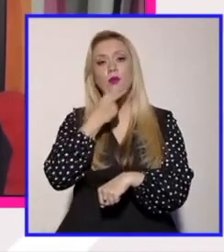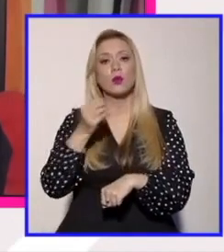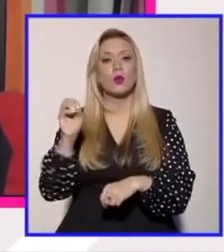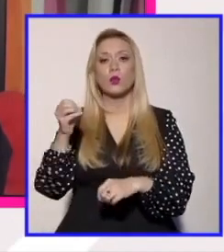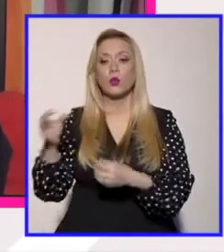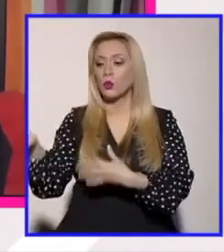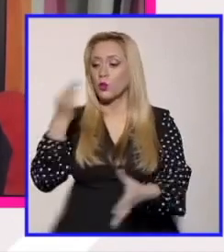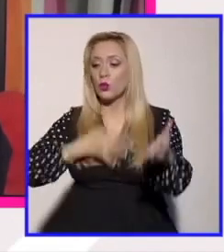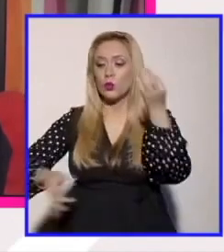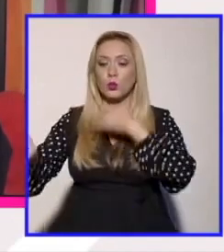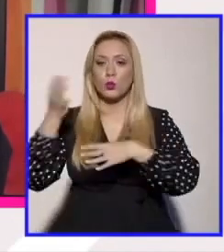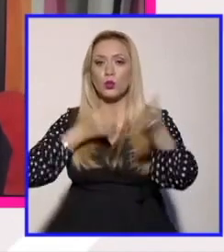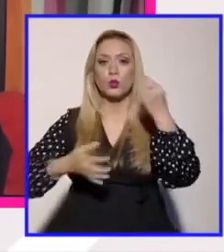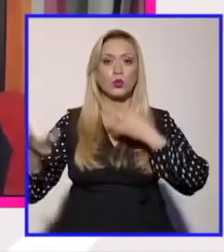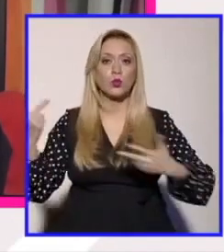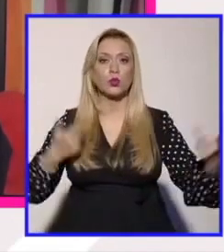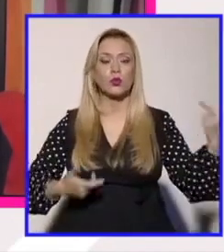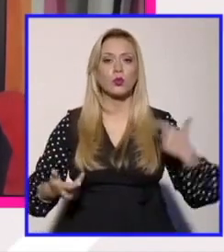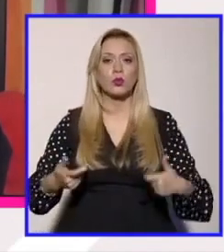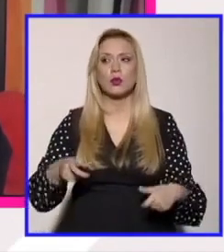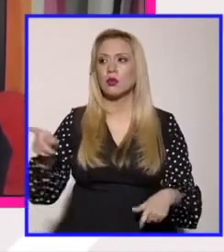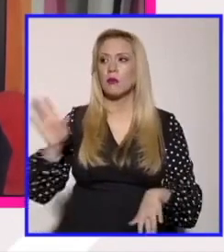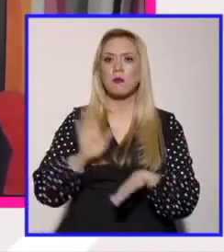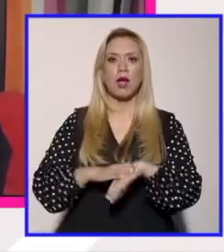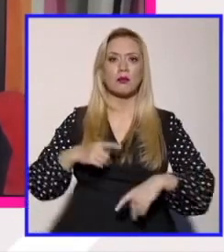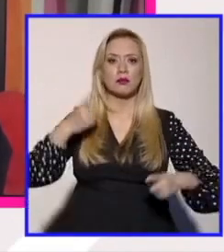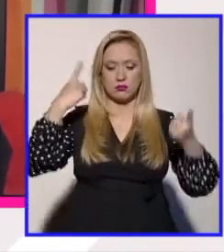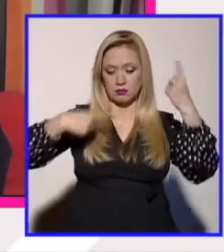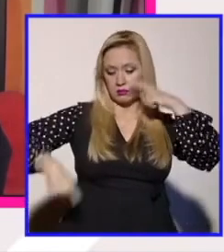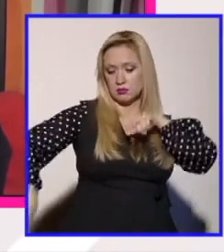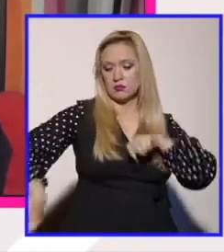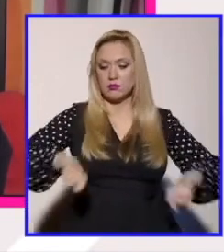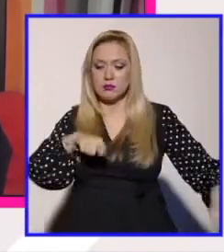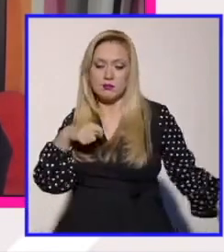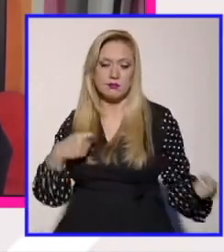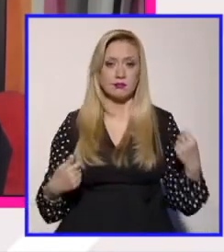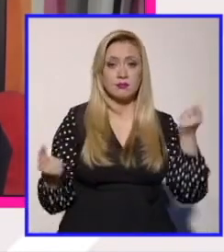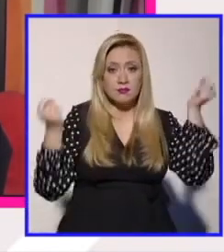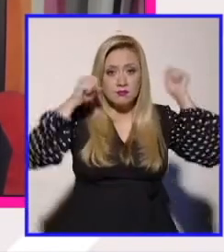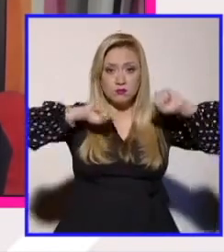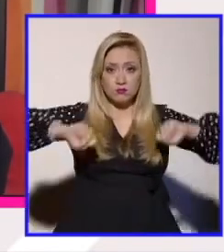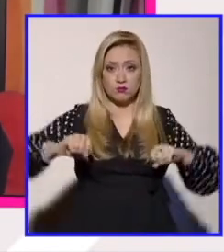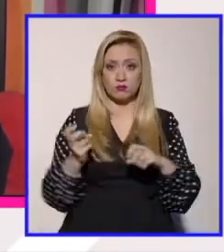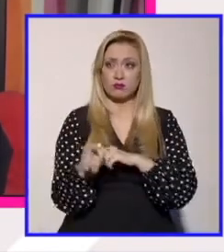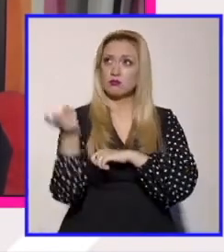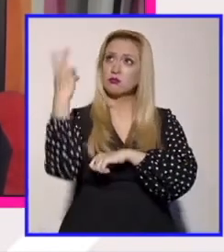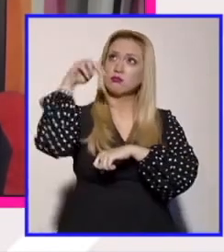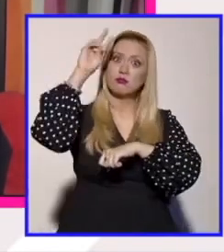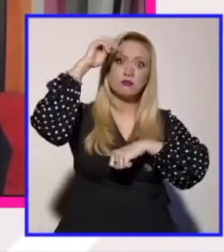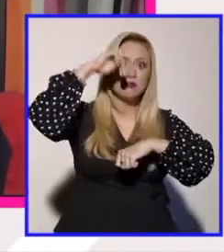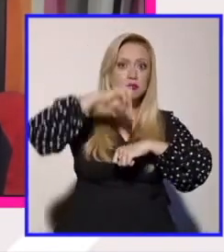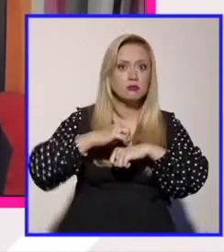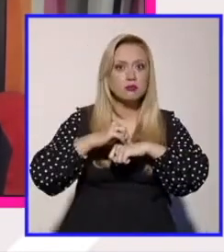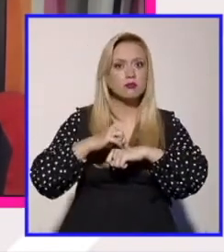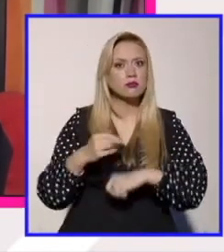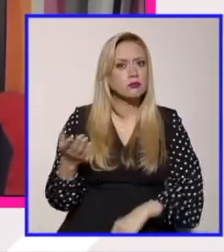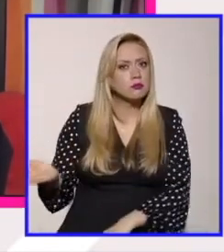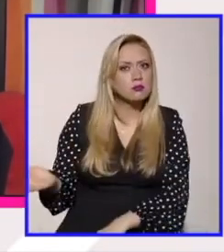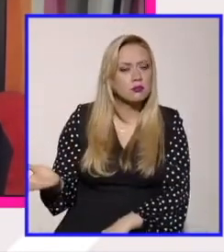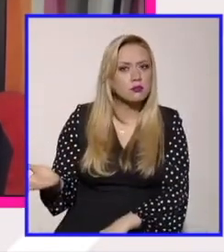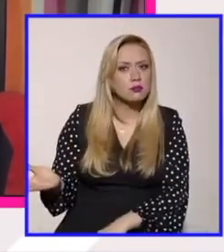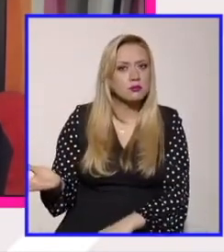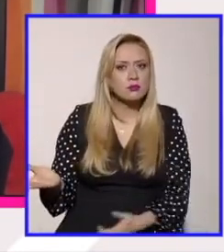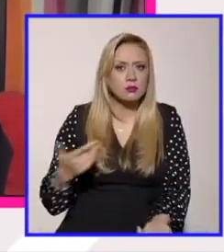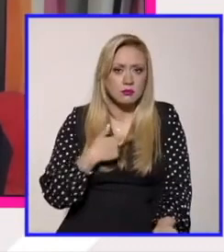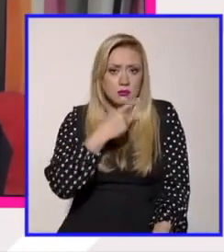la testosterona y por tanto es más elástico nadie tiene esa discusión y en ese sentido para no extenderme mucho